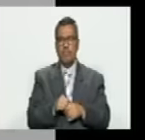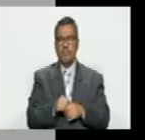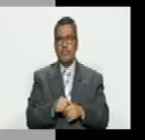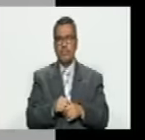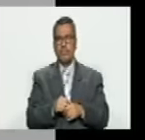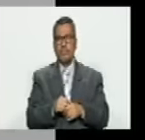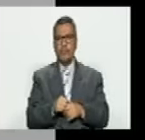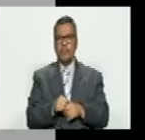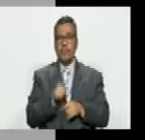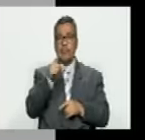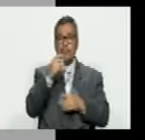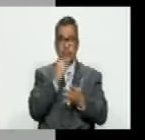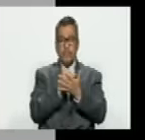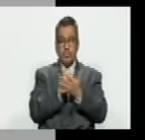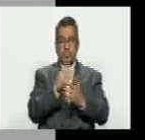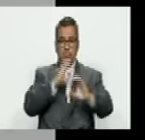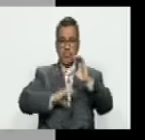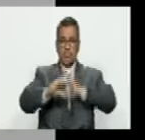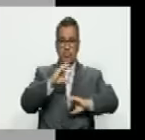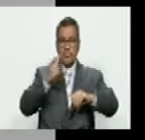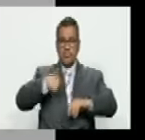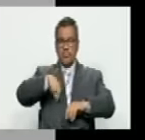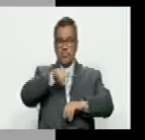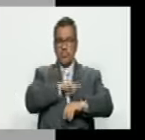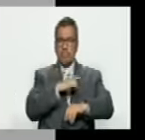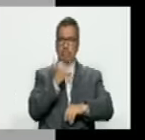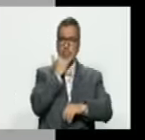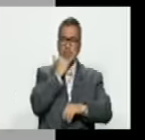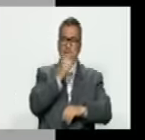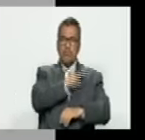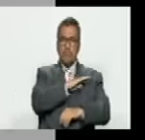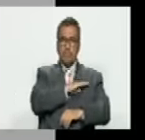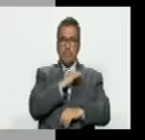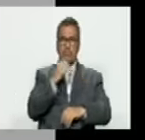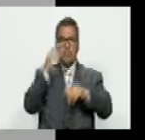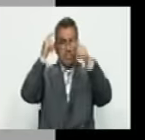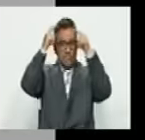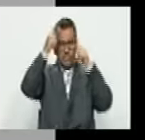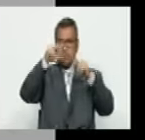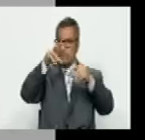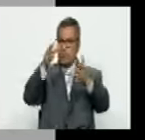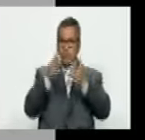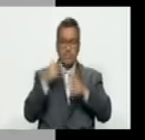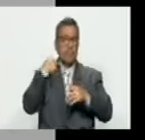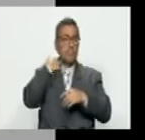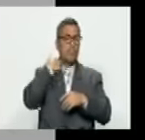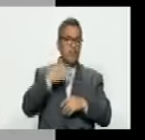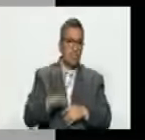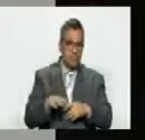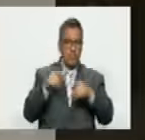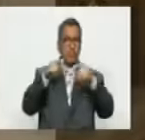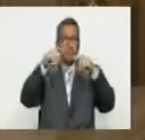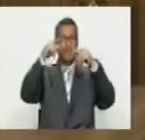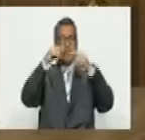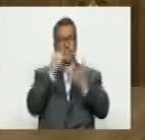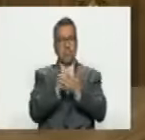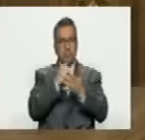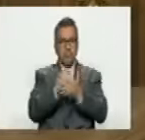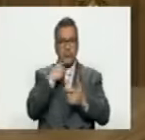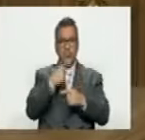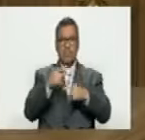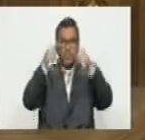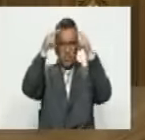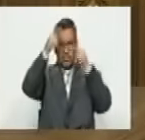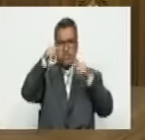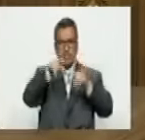y aquí está la prueba científica nosotros estamos equivocados porque Chávez no ganó Chávez perdió y la prueba que yo tengo para decirles que Chávez